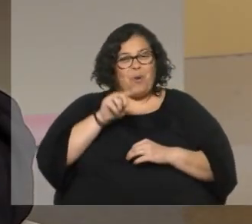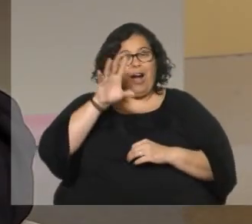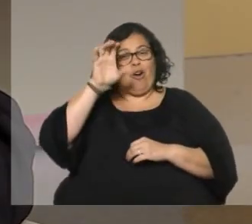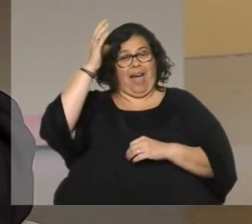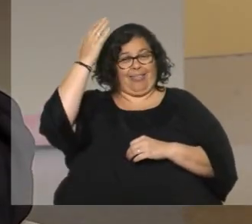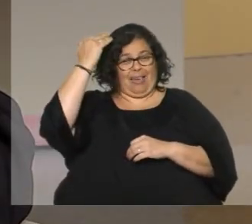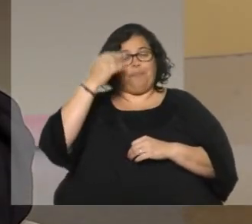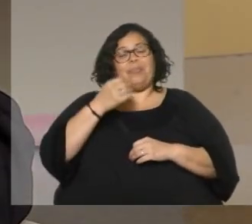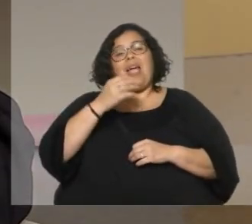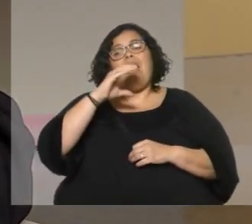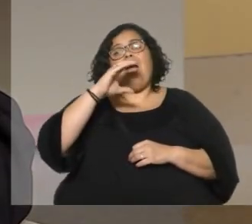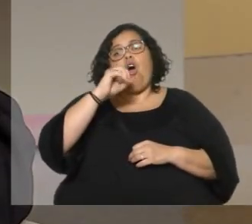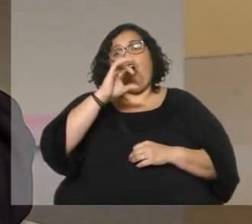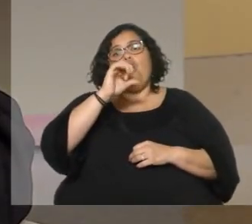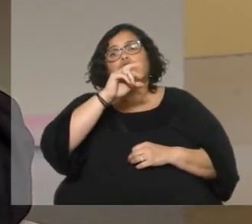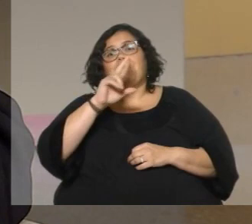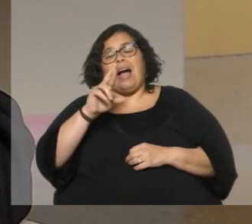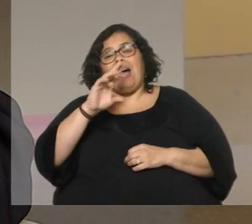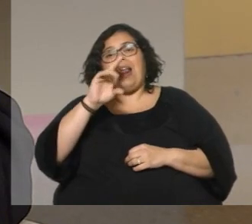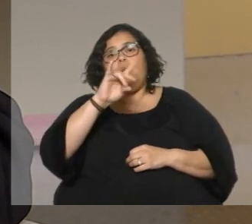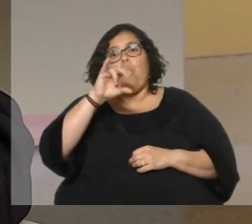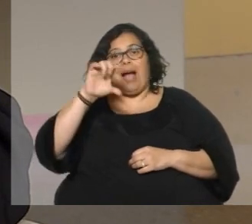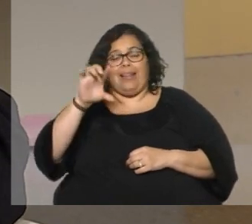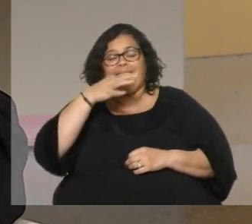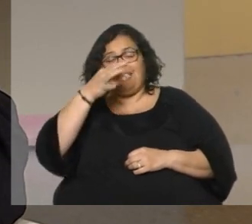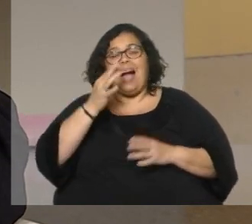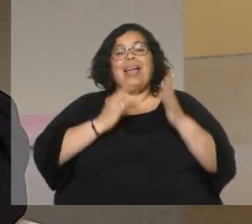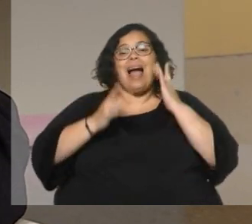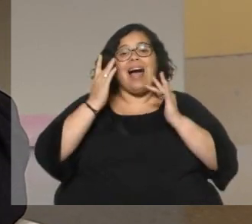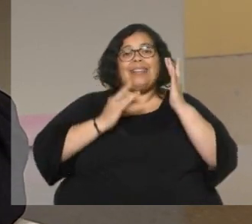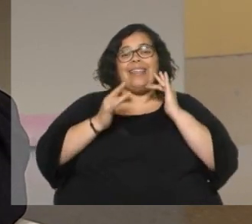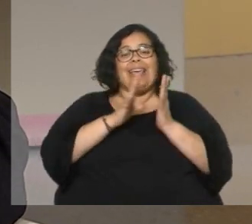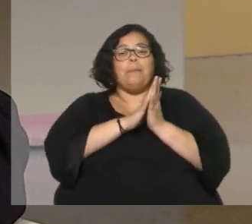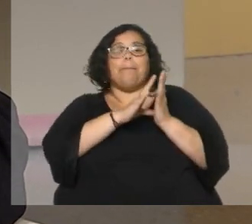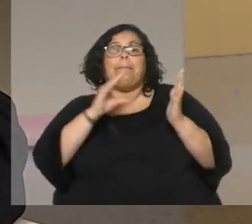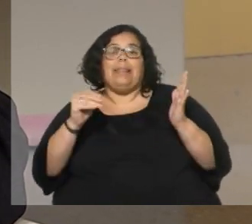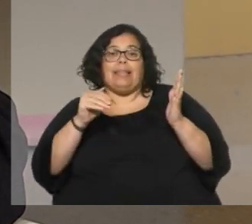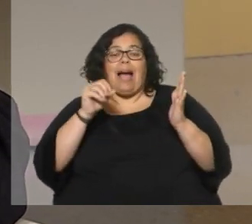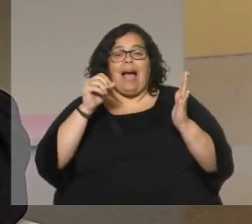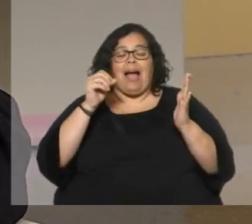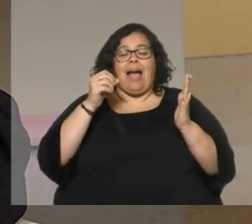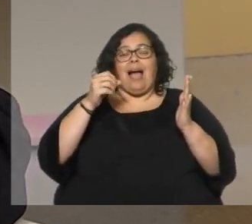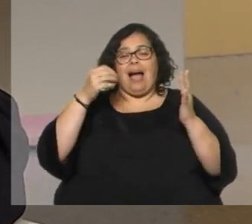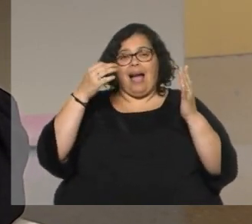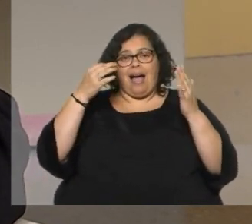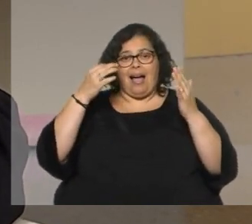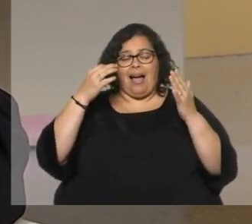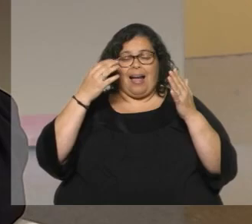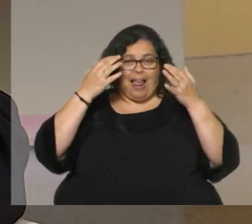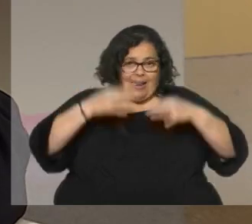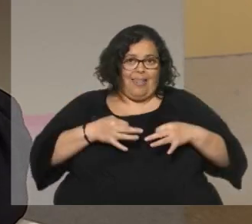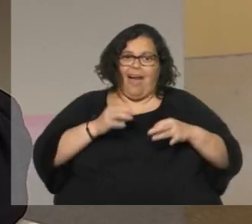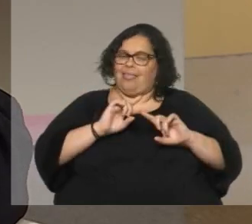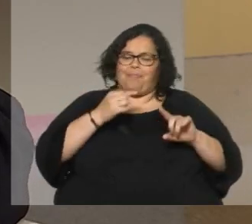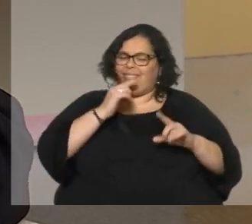Oscar Wilde cuando todo el mundo decía que el arte imita la realidad Oscar Wilde decía no la realidad es la que imita el arte y no le faltaba